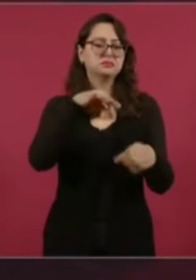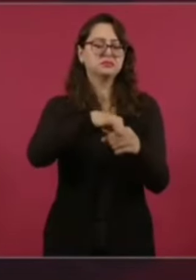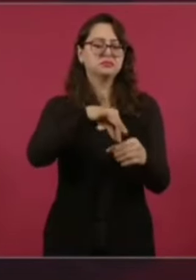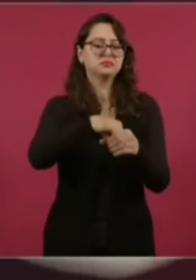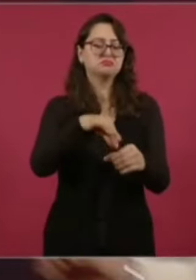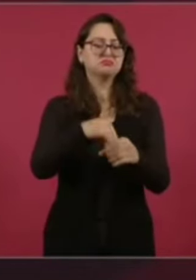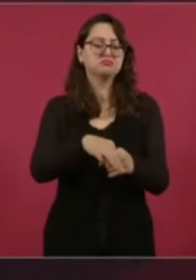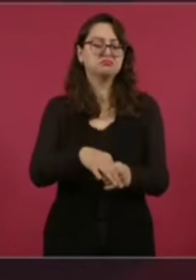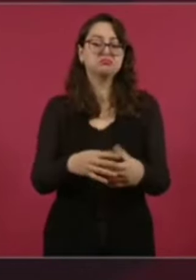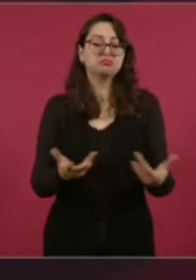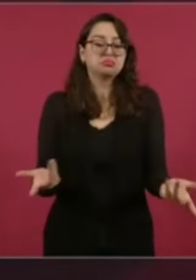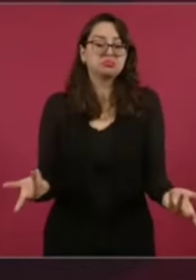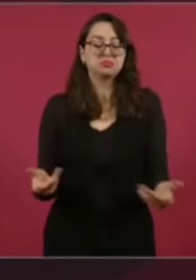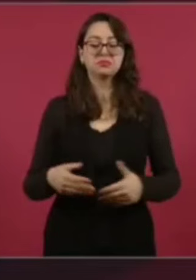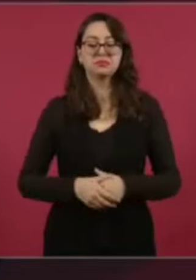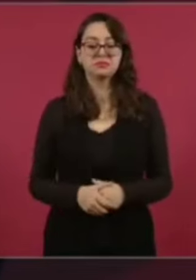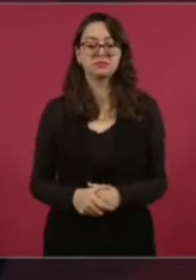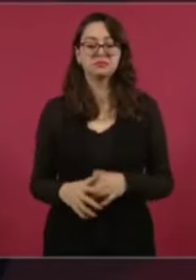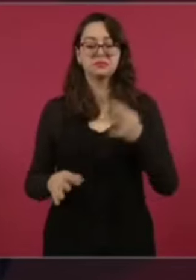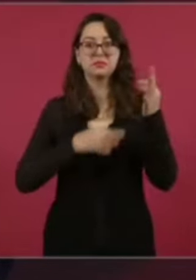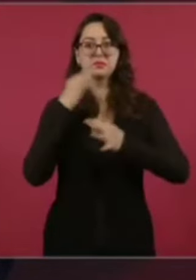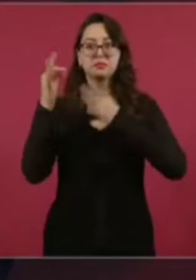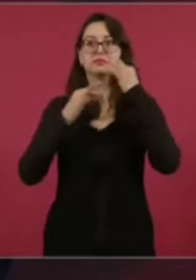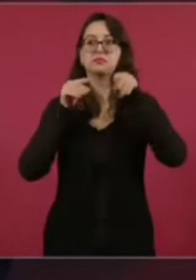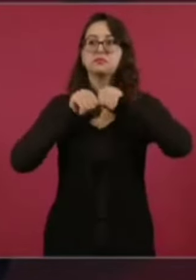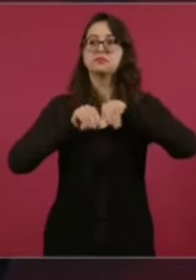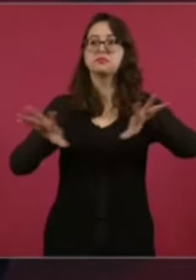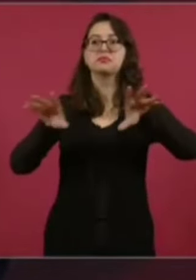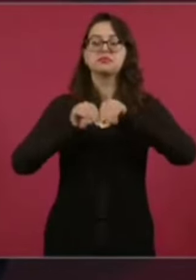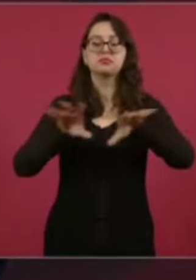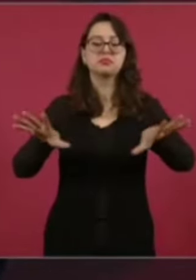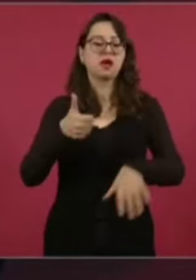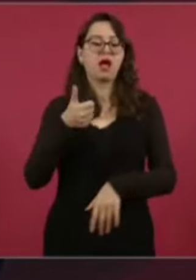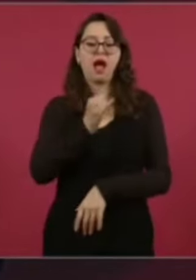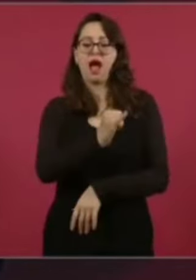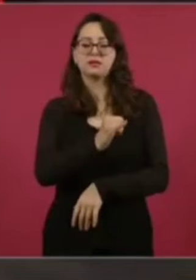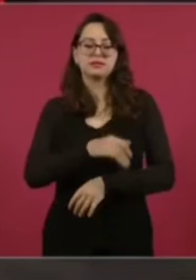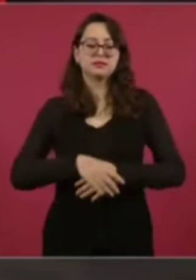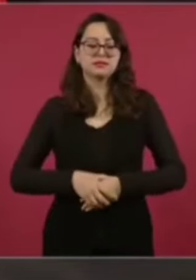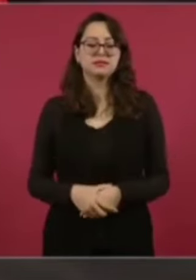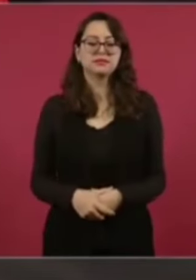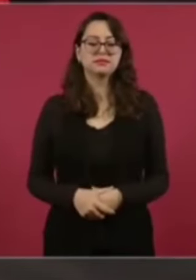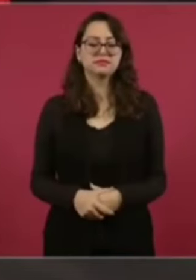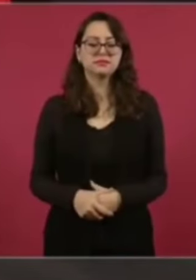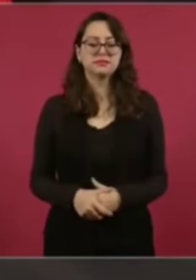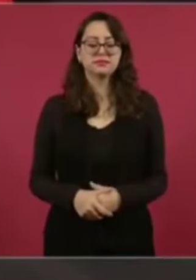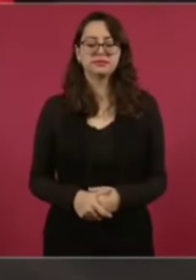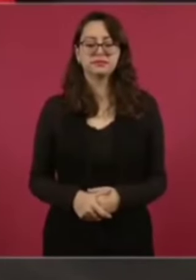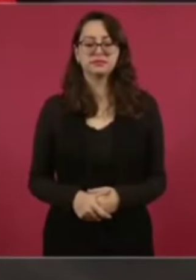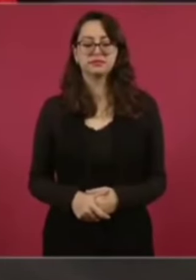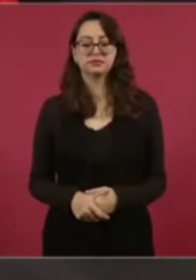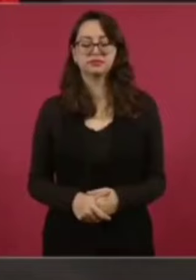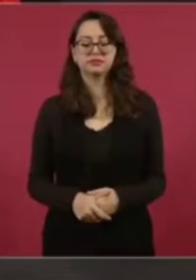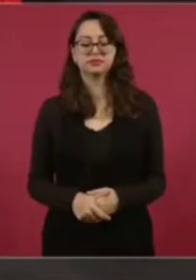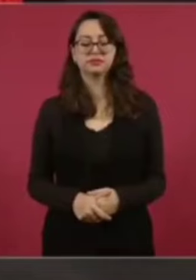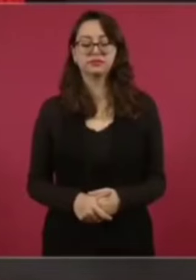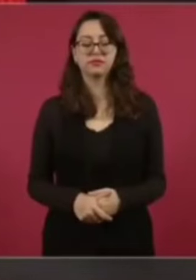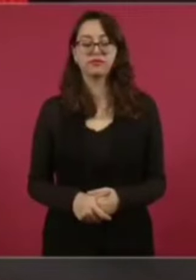expresan muchas cosas